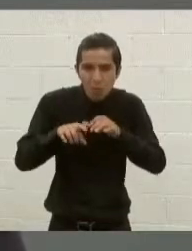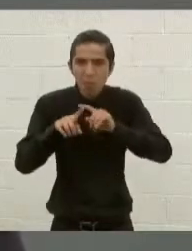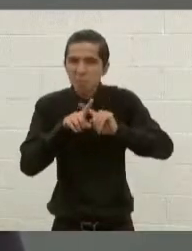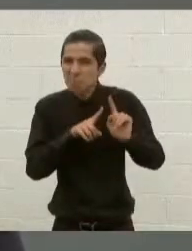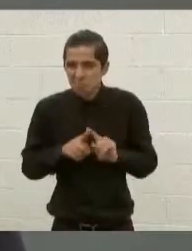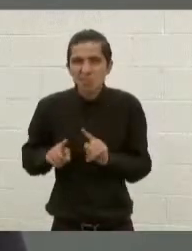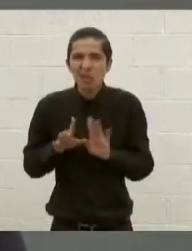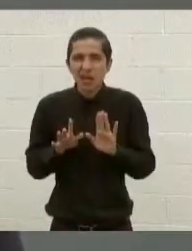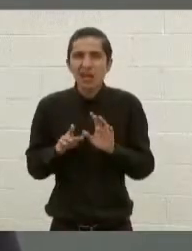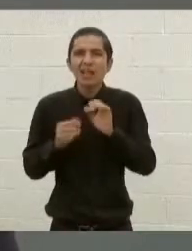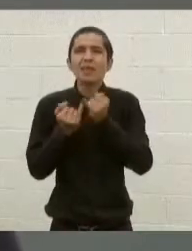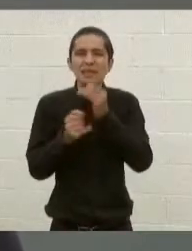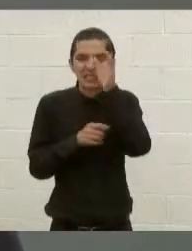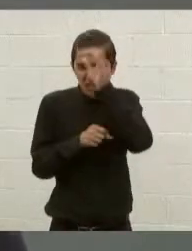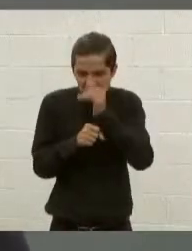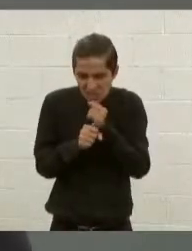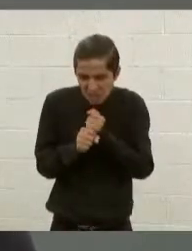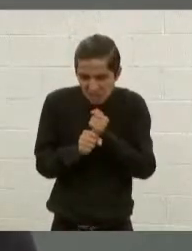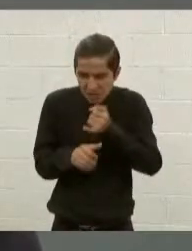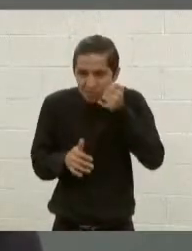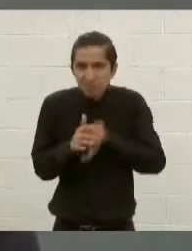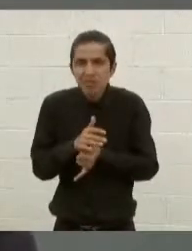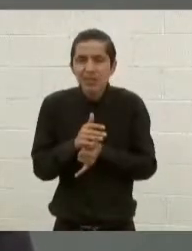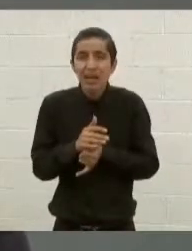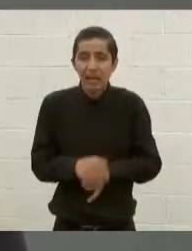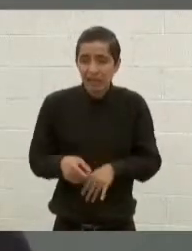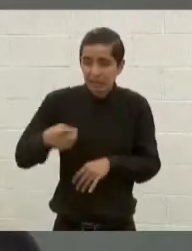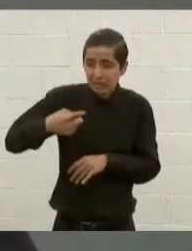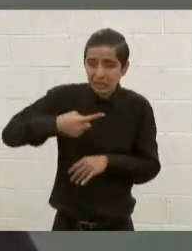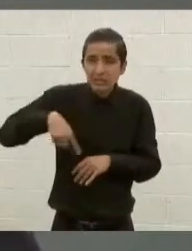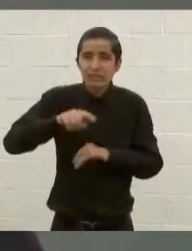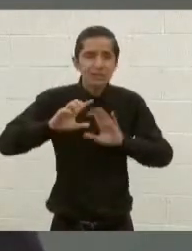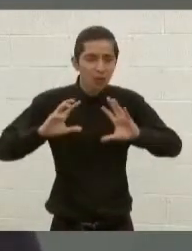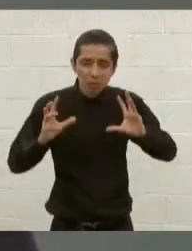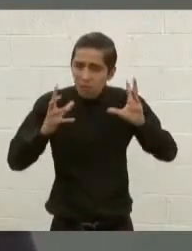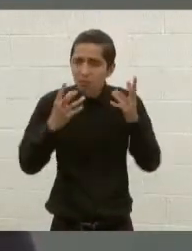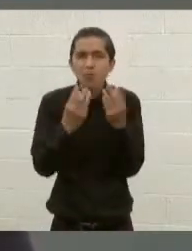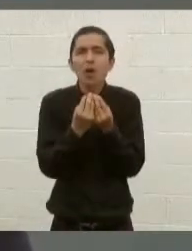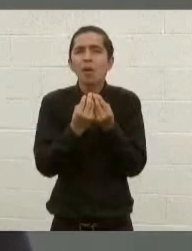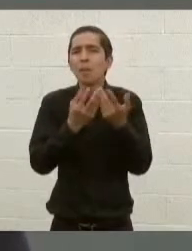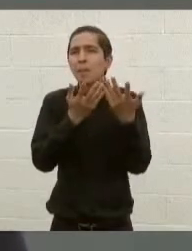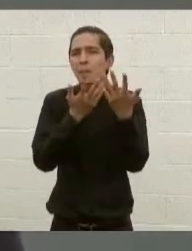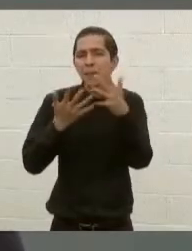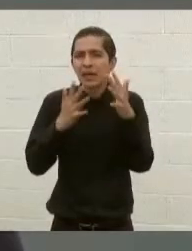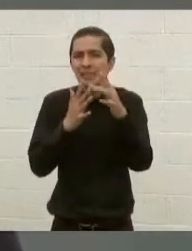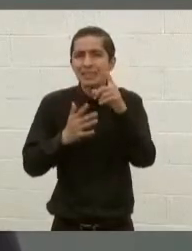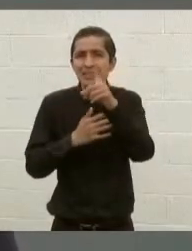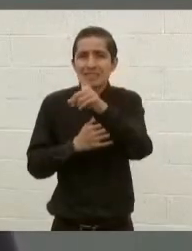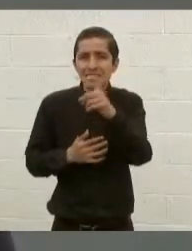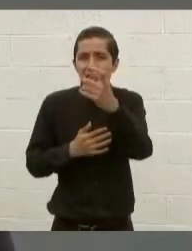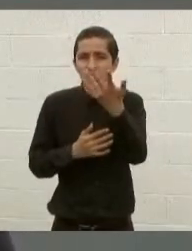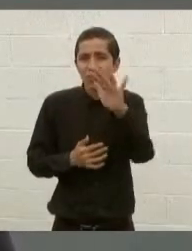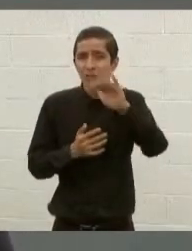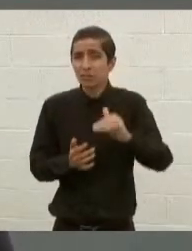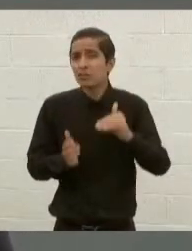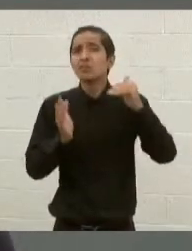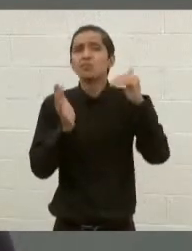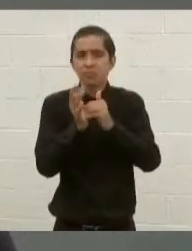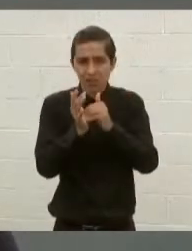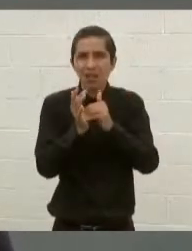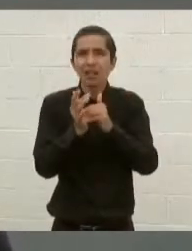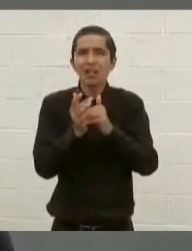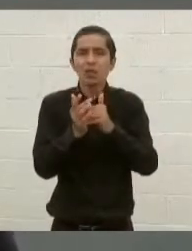científica con ellos llegan alrededor de 110 mil